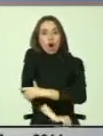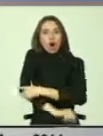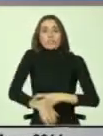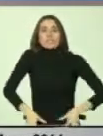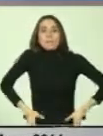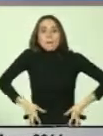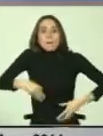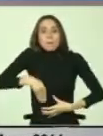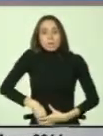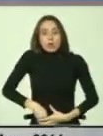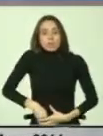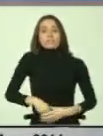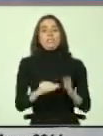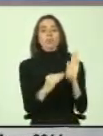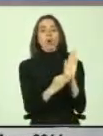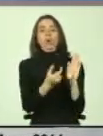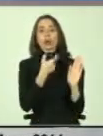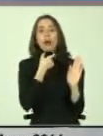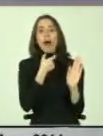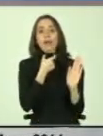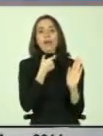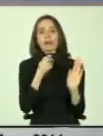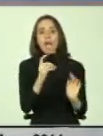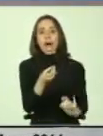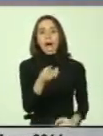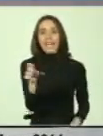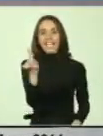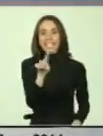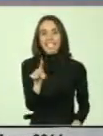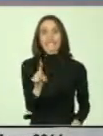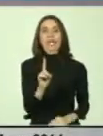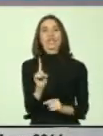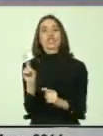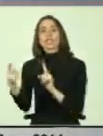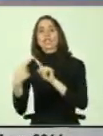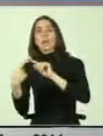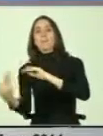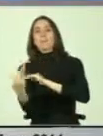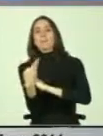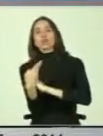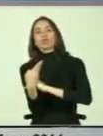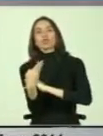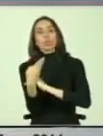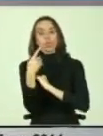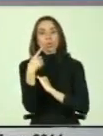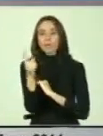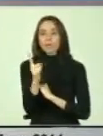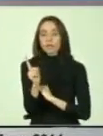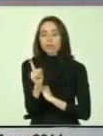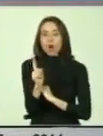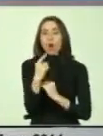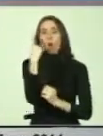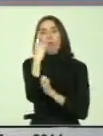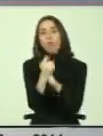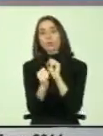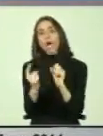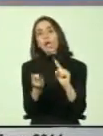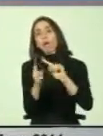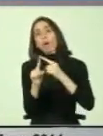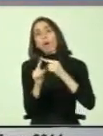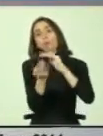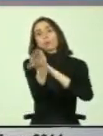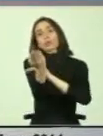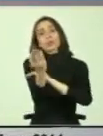través de garantías GES. O sea, ya no una ventana de postulación, ya no si un año postulaste y no te la